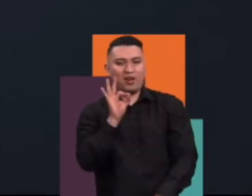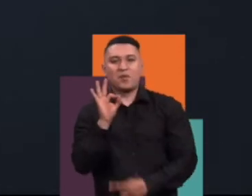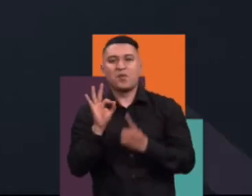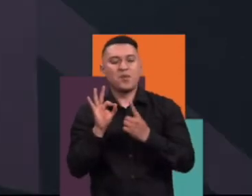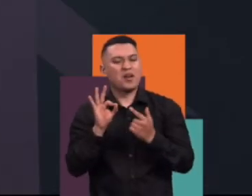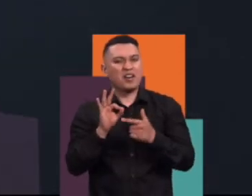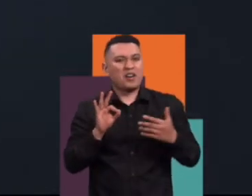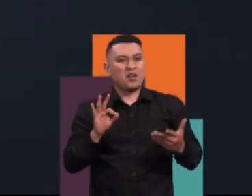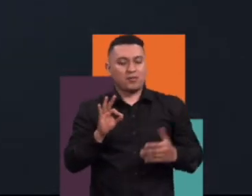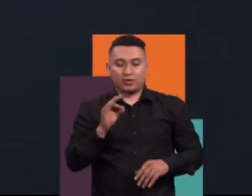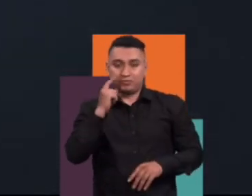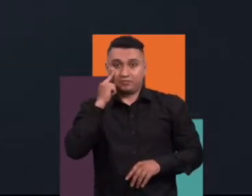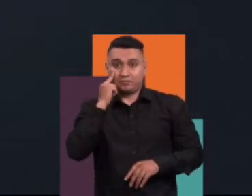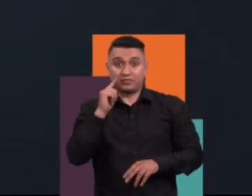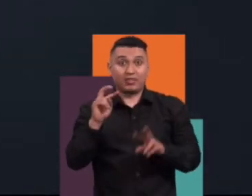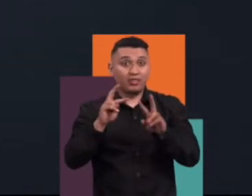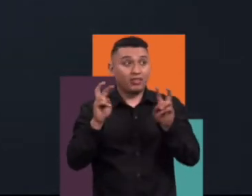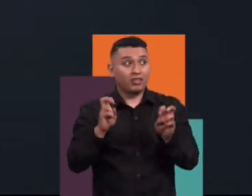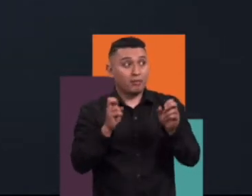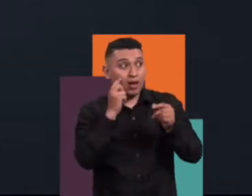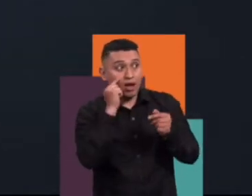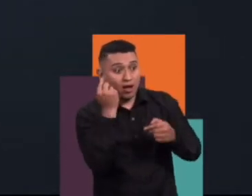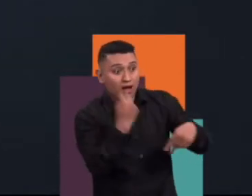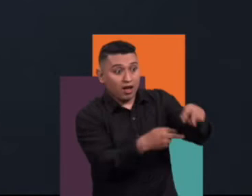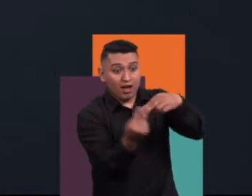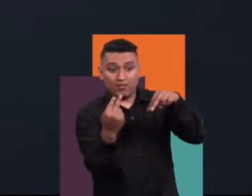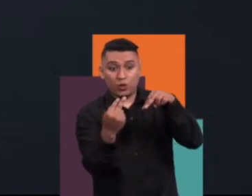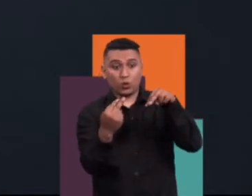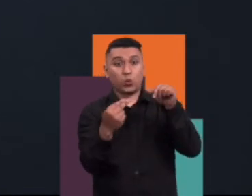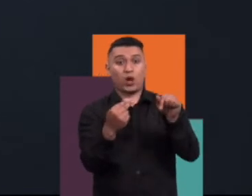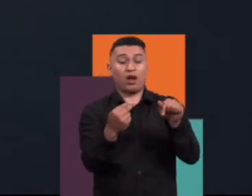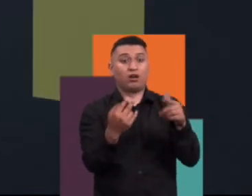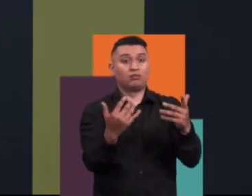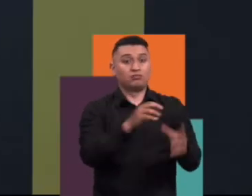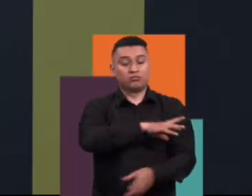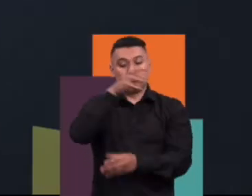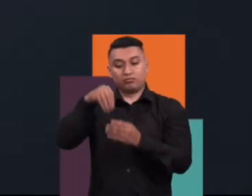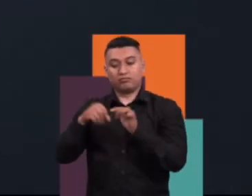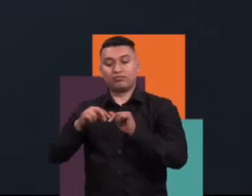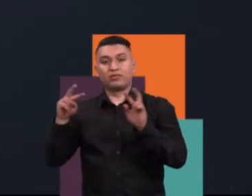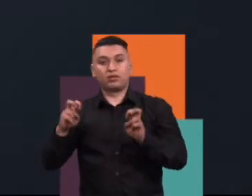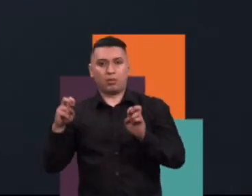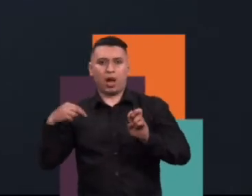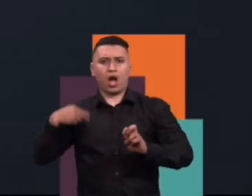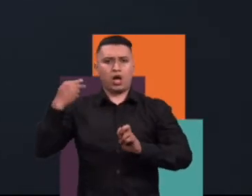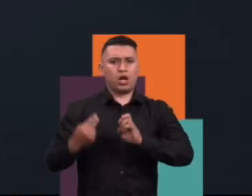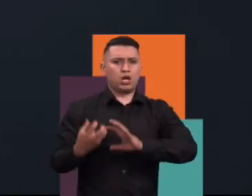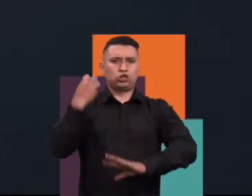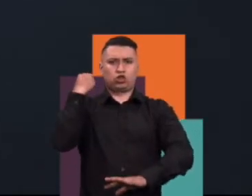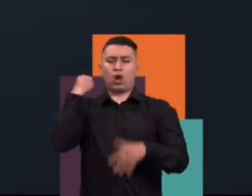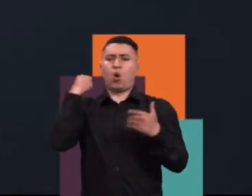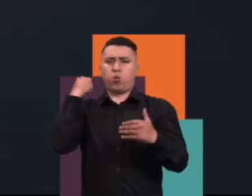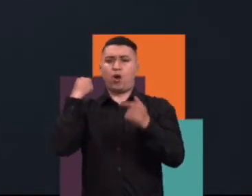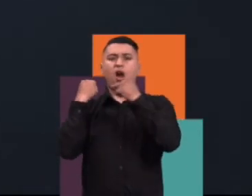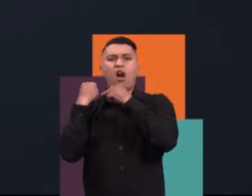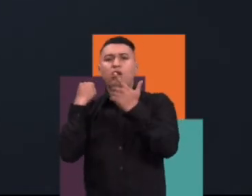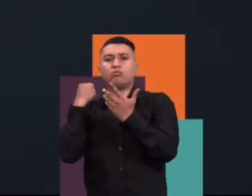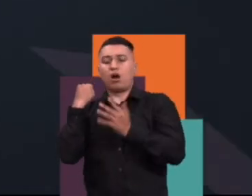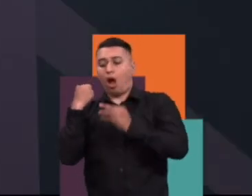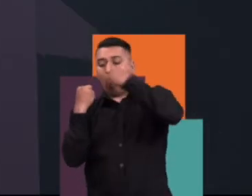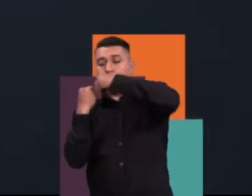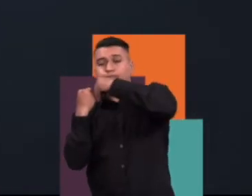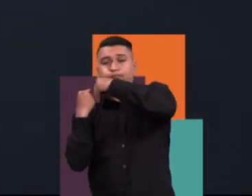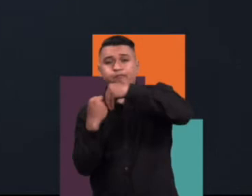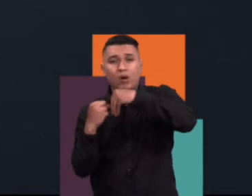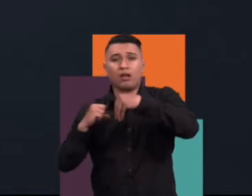una noción. Y es que la aventura, como ese gran concepto histórico, está fuertemente ligado a la ciencia y